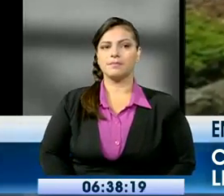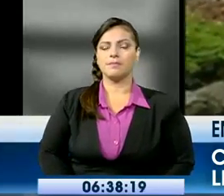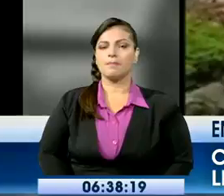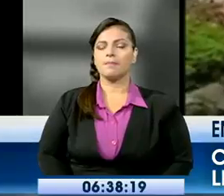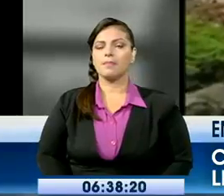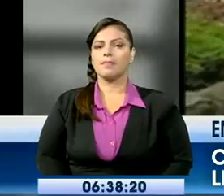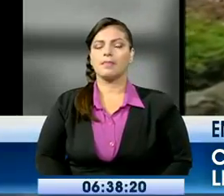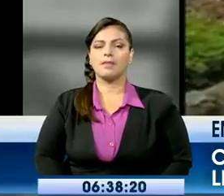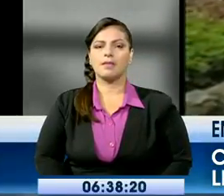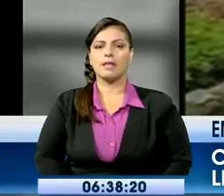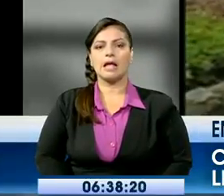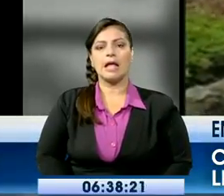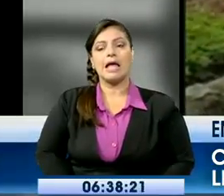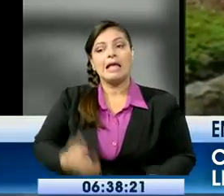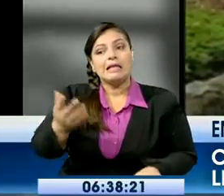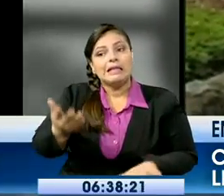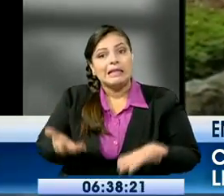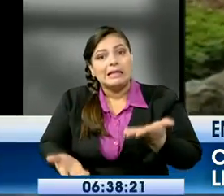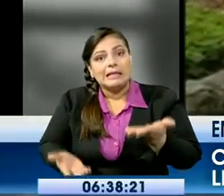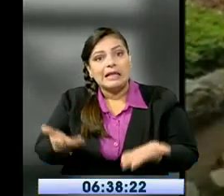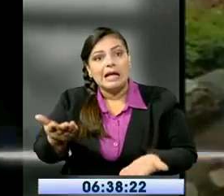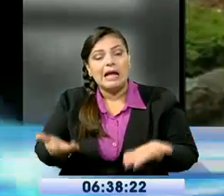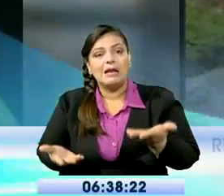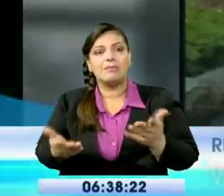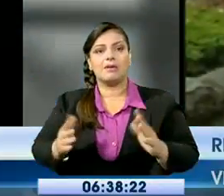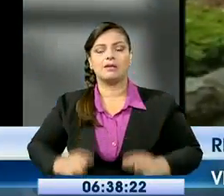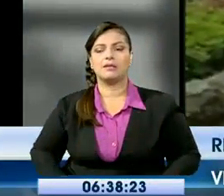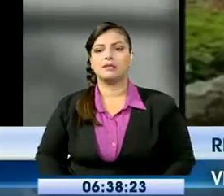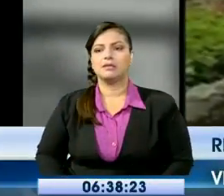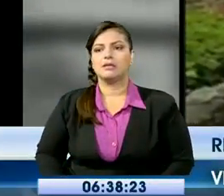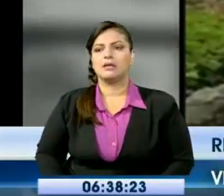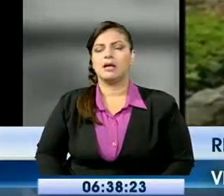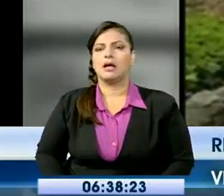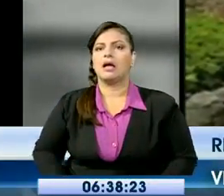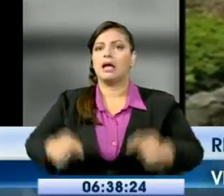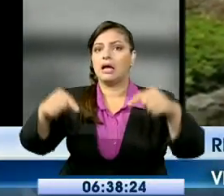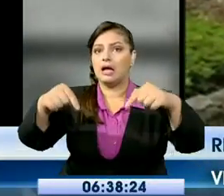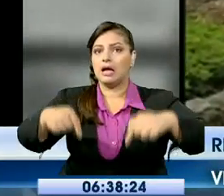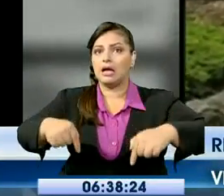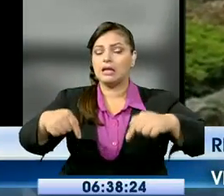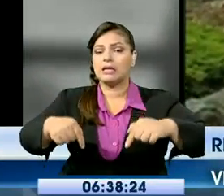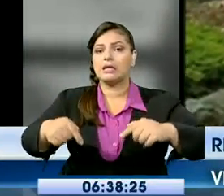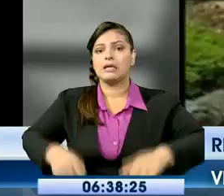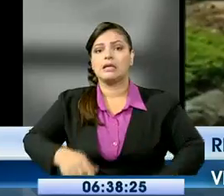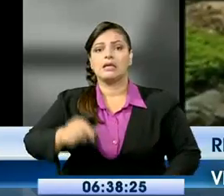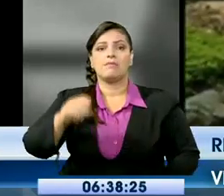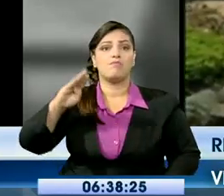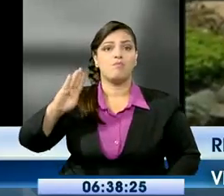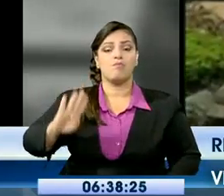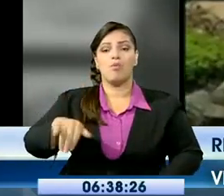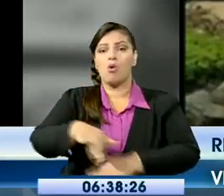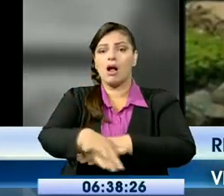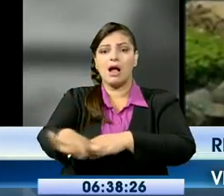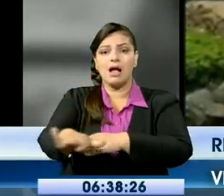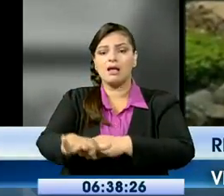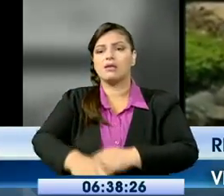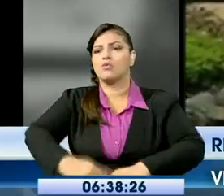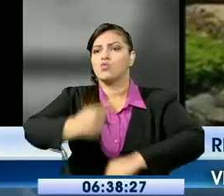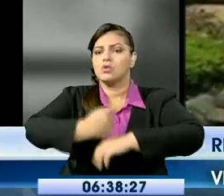Posiblemente, posiblemente, cinco a seis días estará sin agua el cantón. Se tiene que tomar